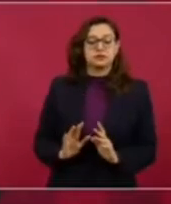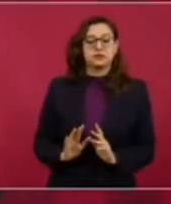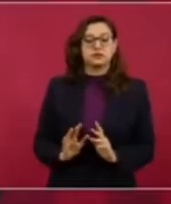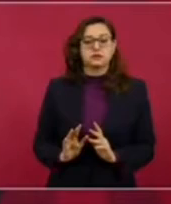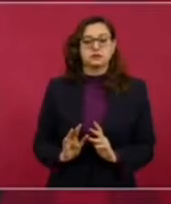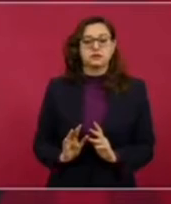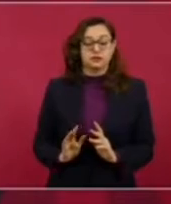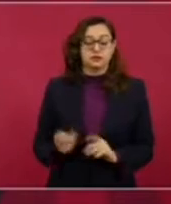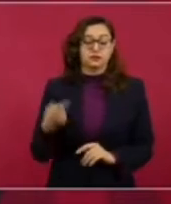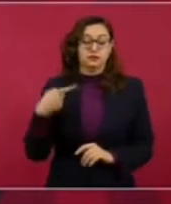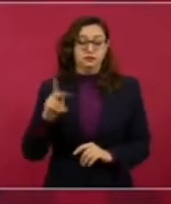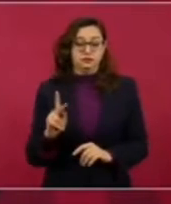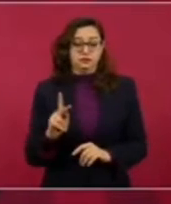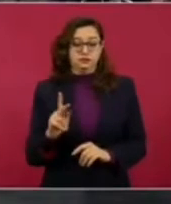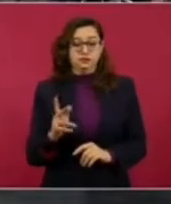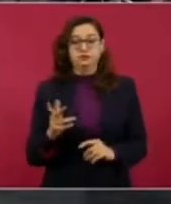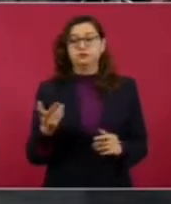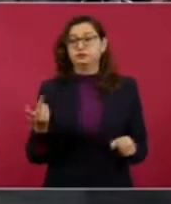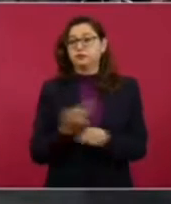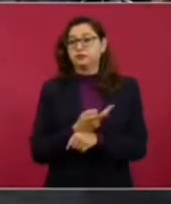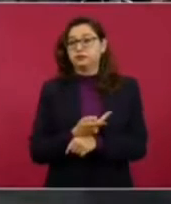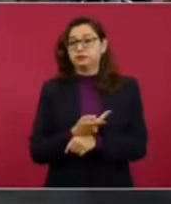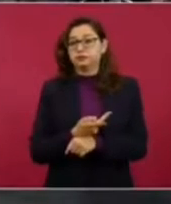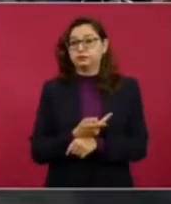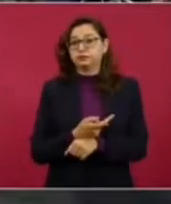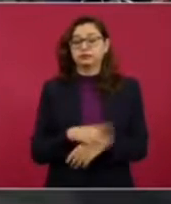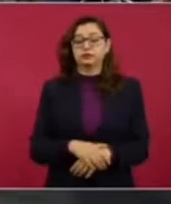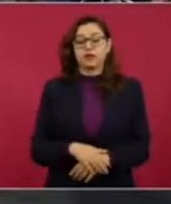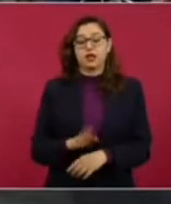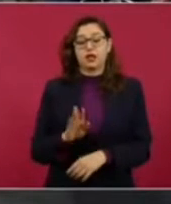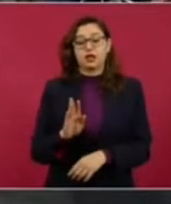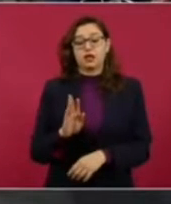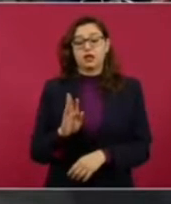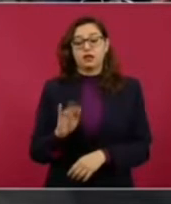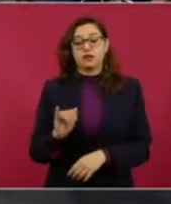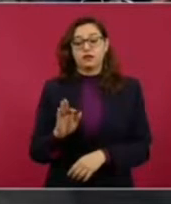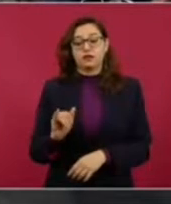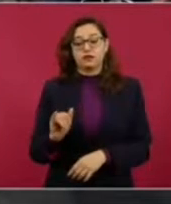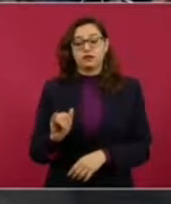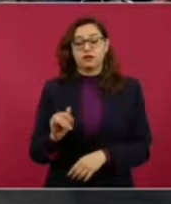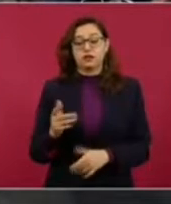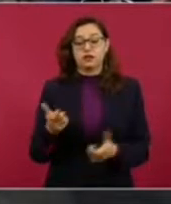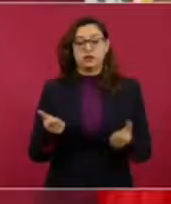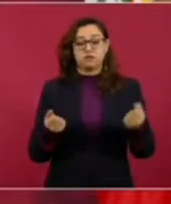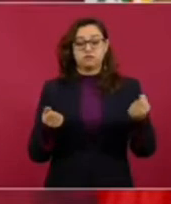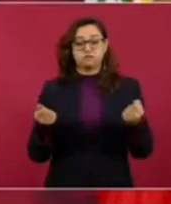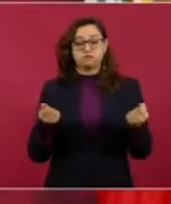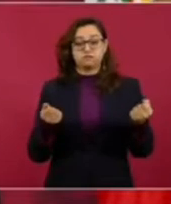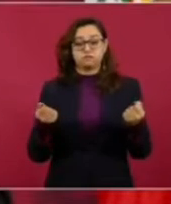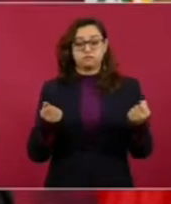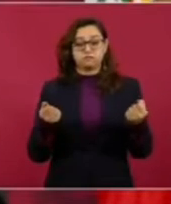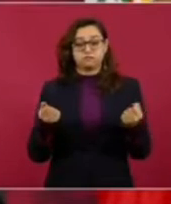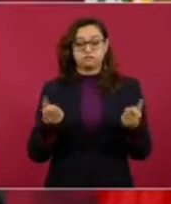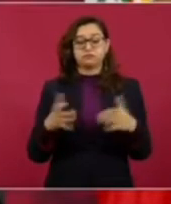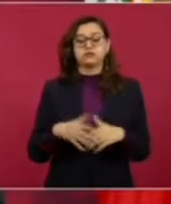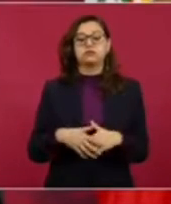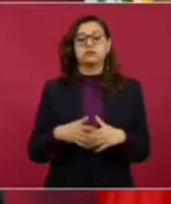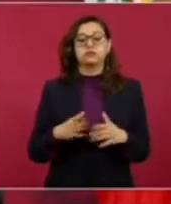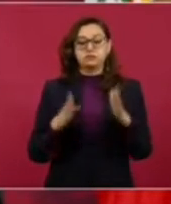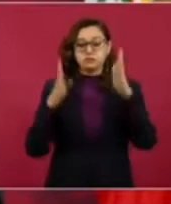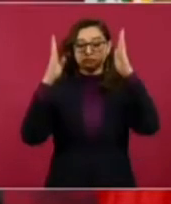Los choferes de los fifís, los chefs,